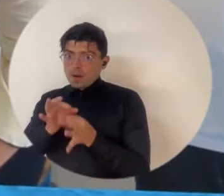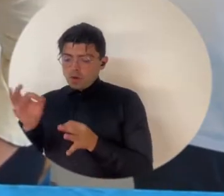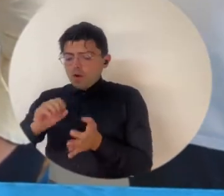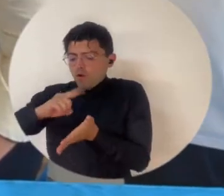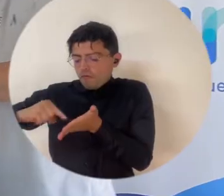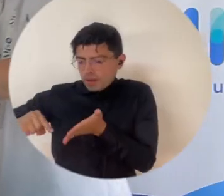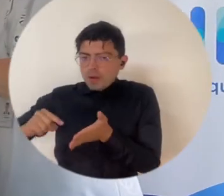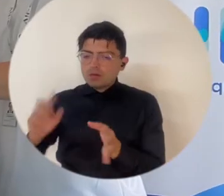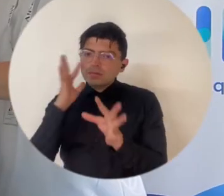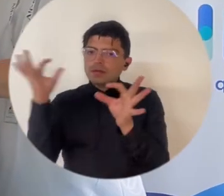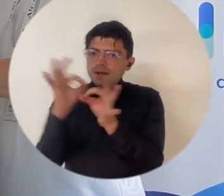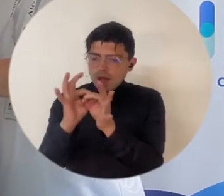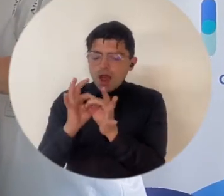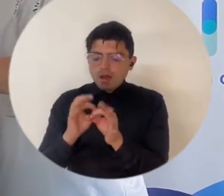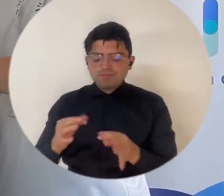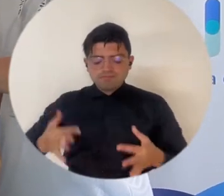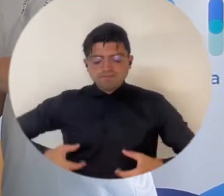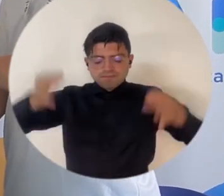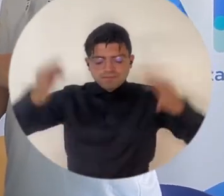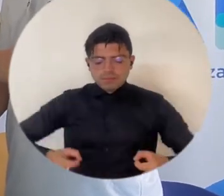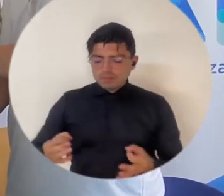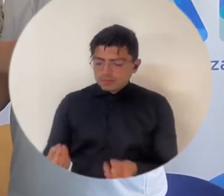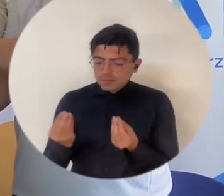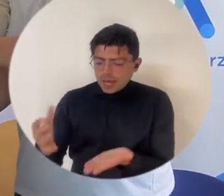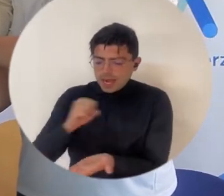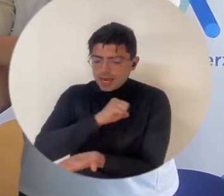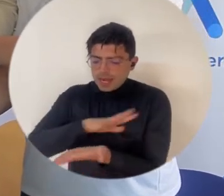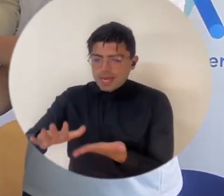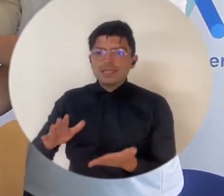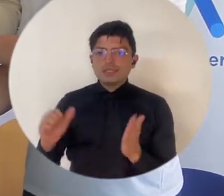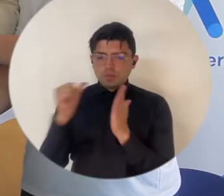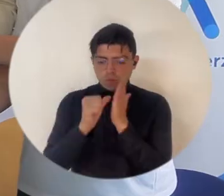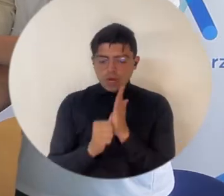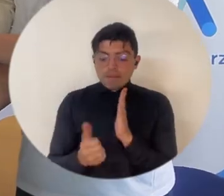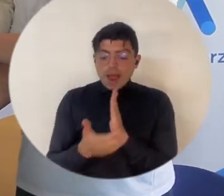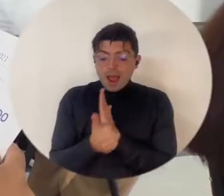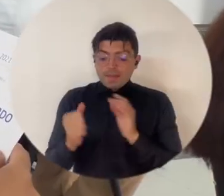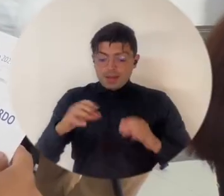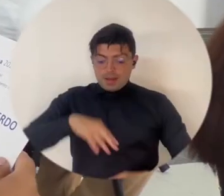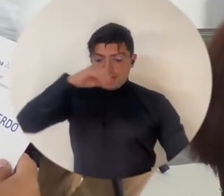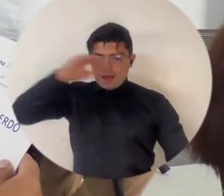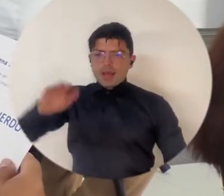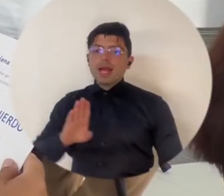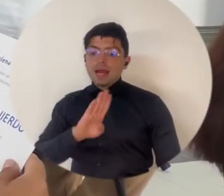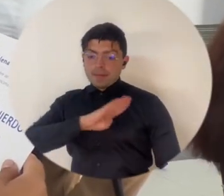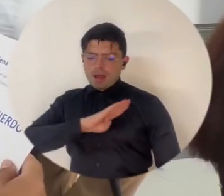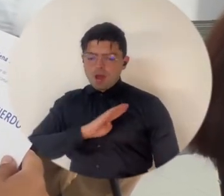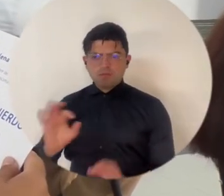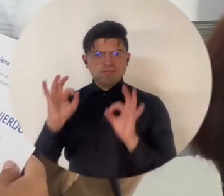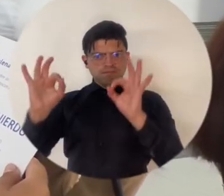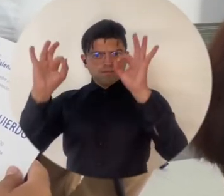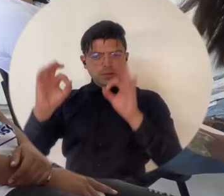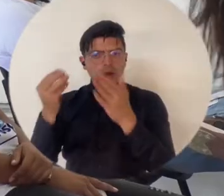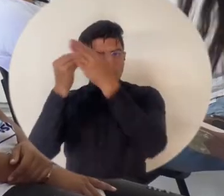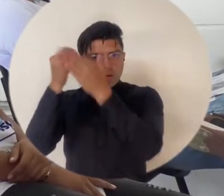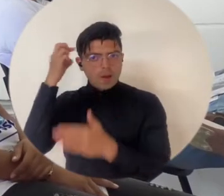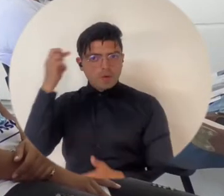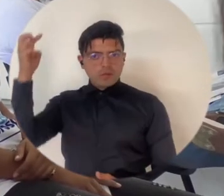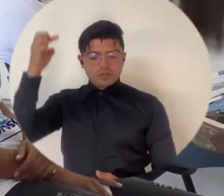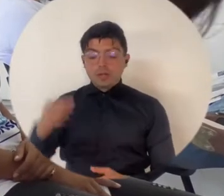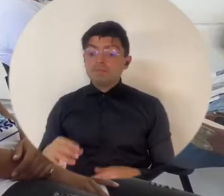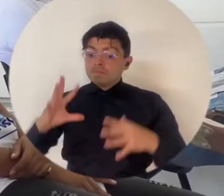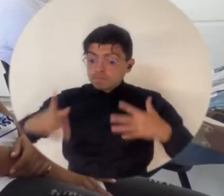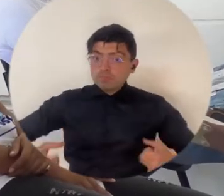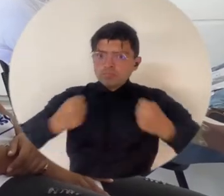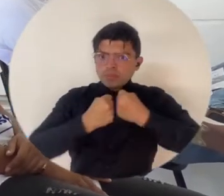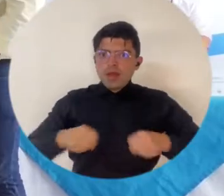firmaron un convenio específico en el que se oficializó la entrega de becas del programa Talento Magdalena a bachilleres destacados en las pruebas AVERPRO. Con